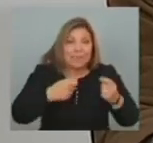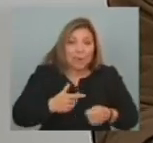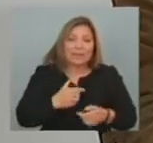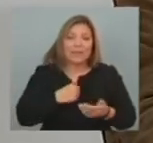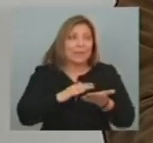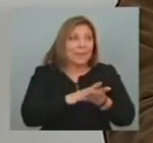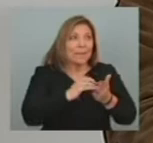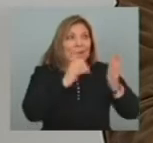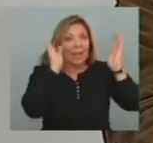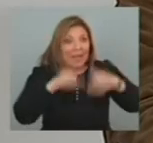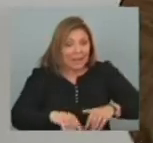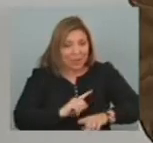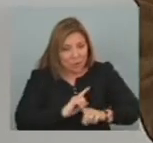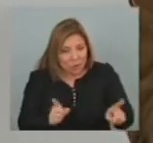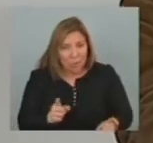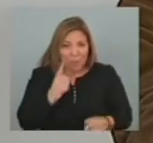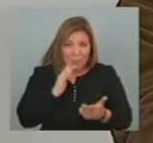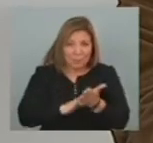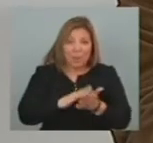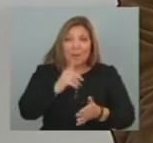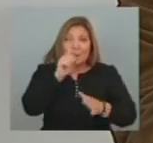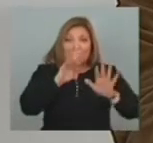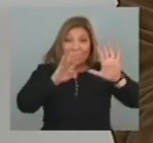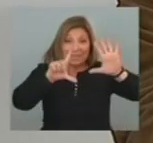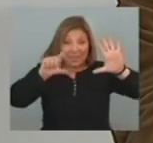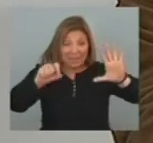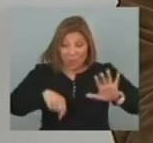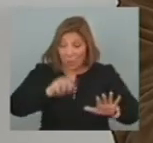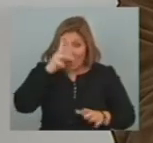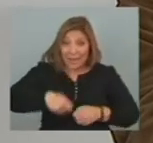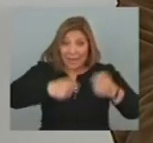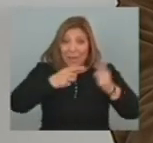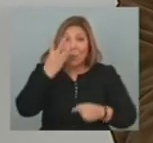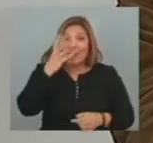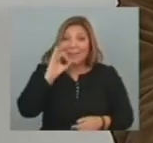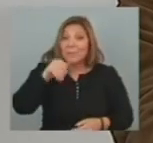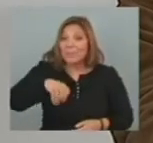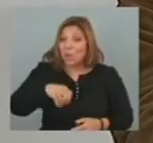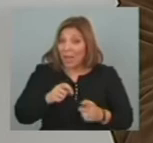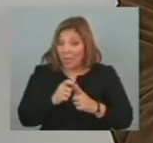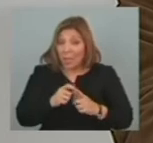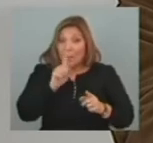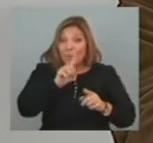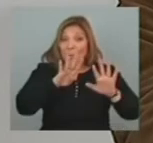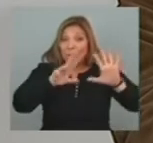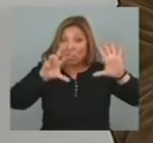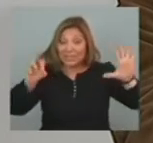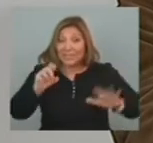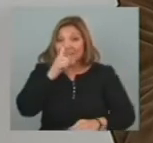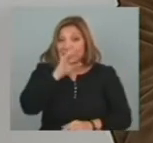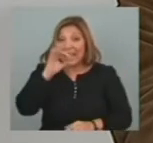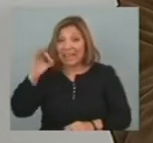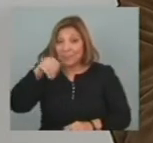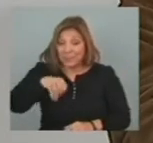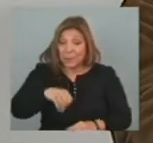comercio No caiga Pero los datos Lo demuestran En la década del 70 Uruguay Tenía una exportación De 40 millones de dólares En la del 80 100 millones En